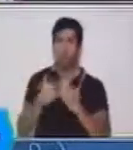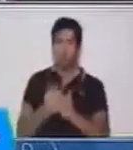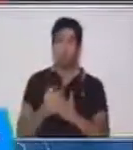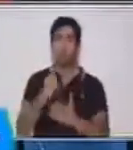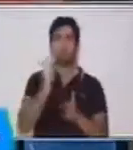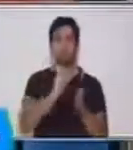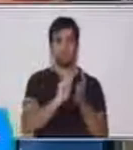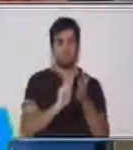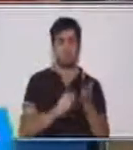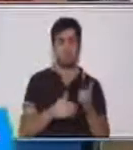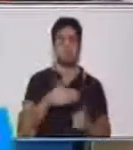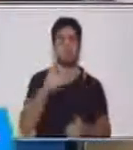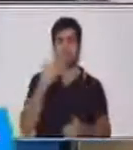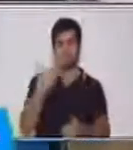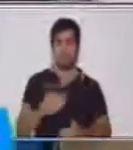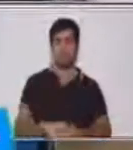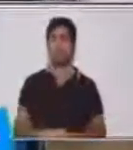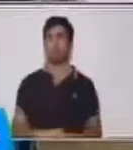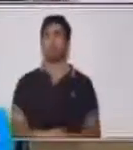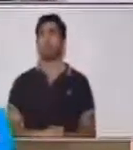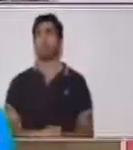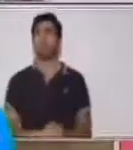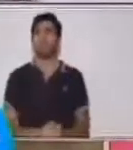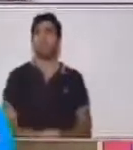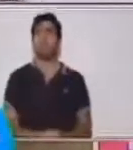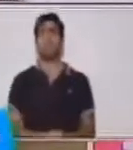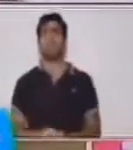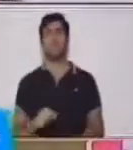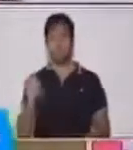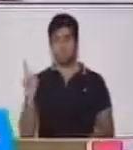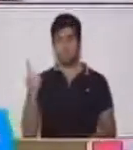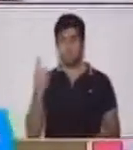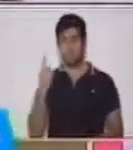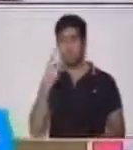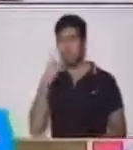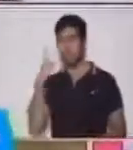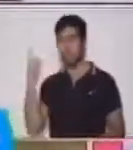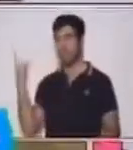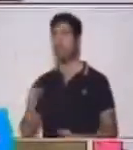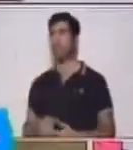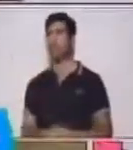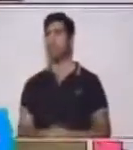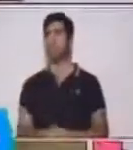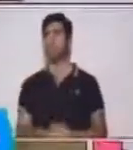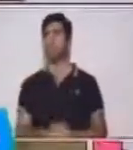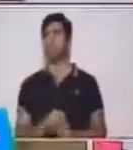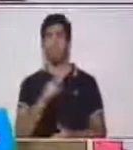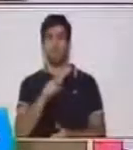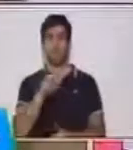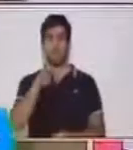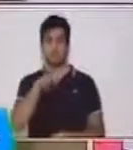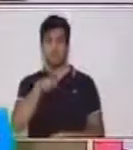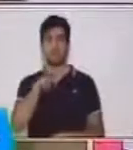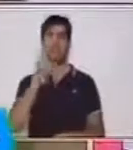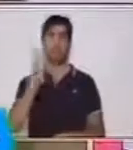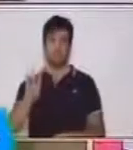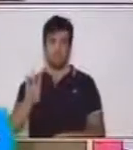Vamos a ver, primero tenemos que identificar el valor de cada número. ¿Qué dice acá? Tres.